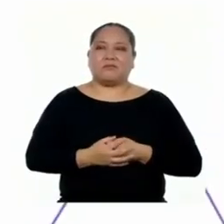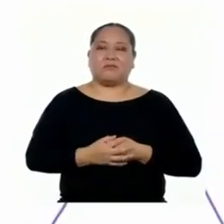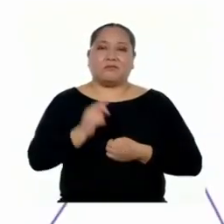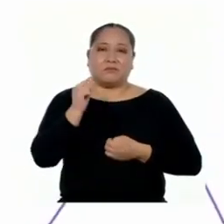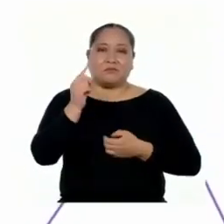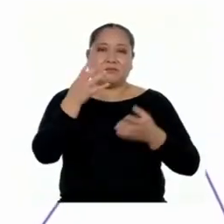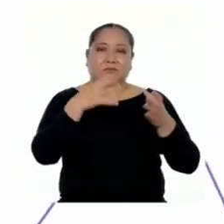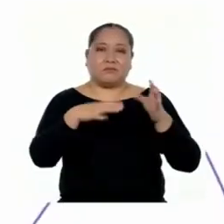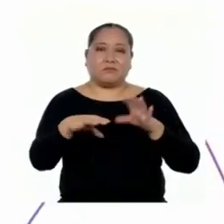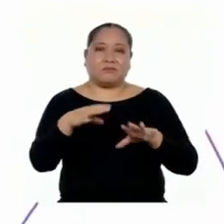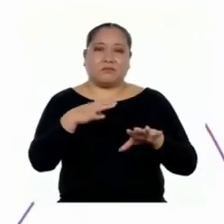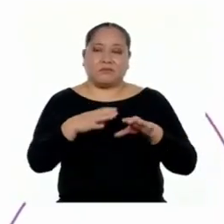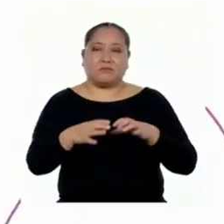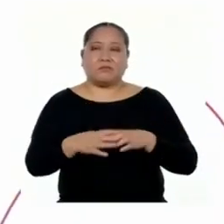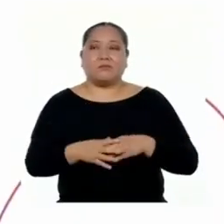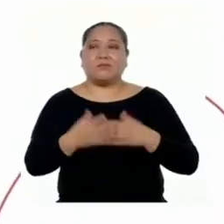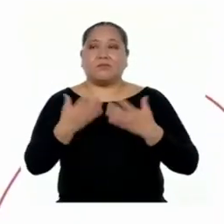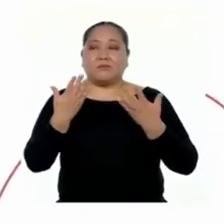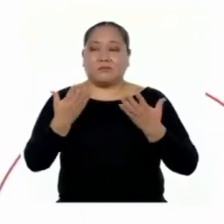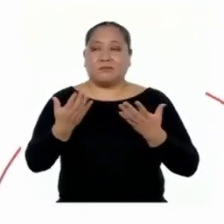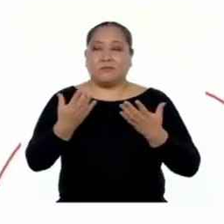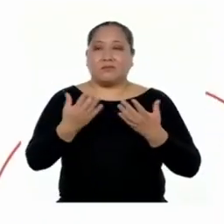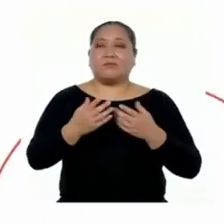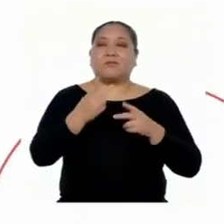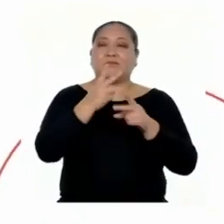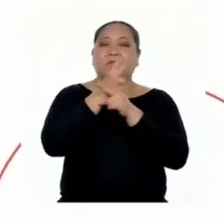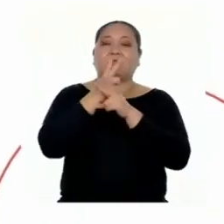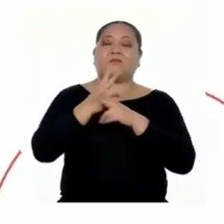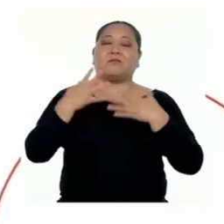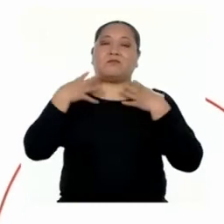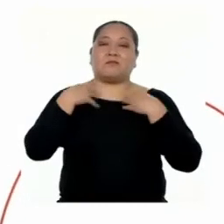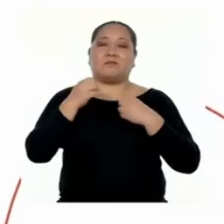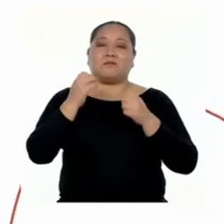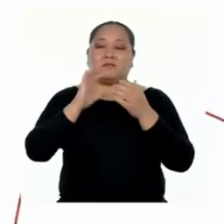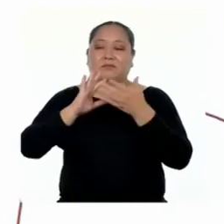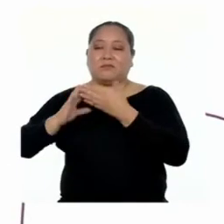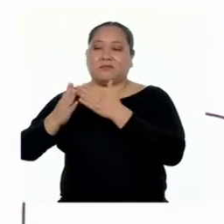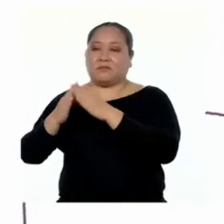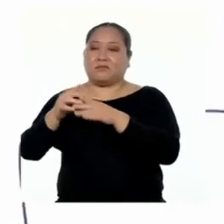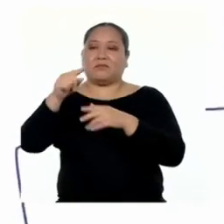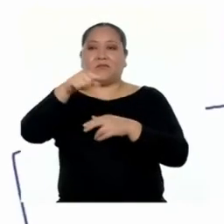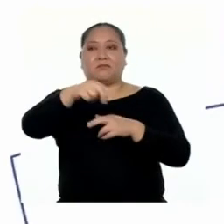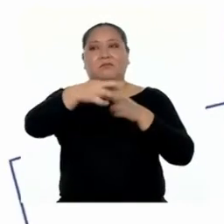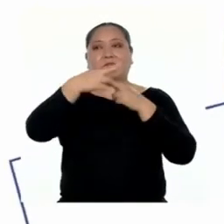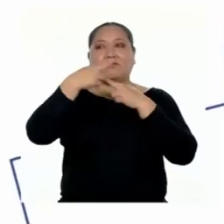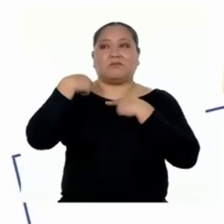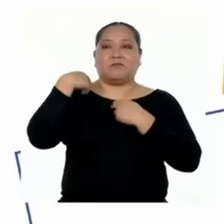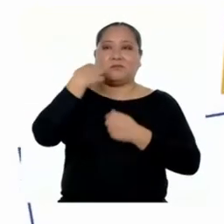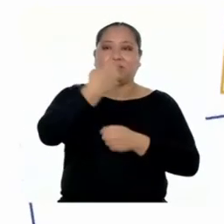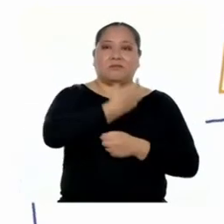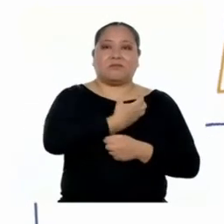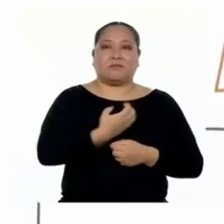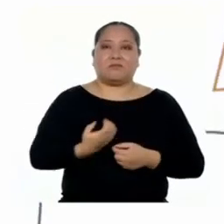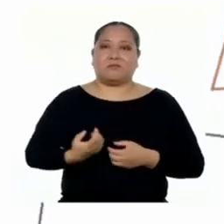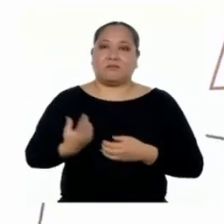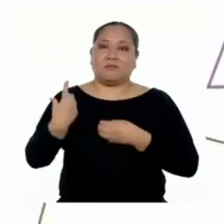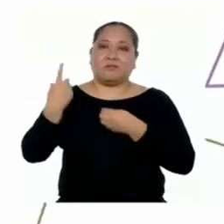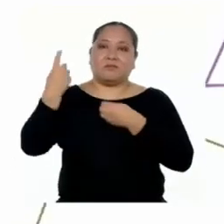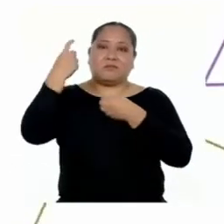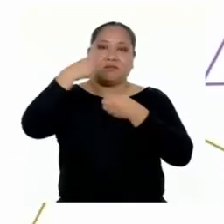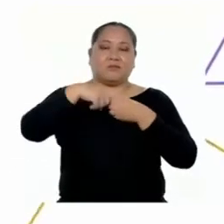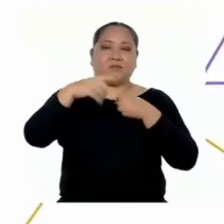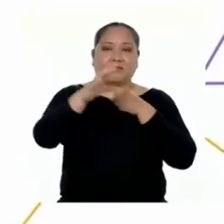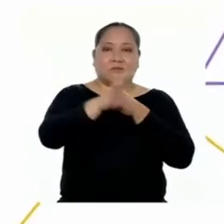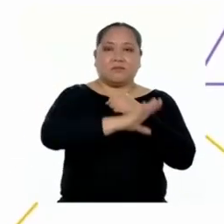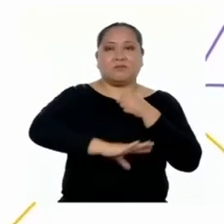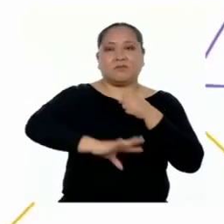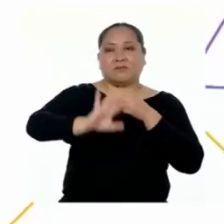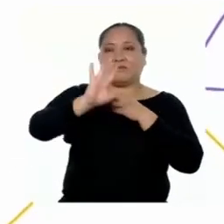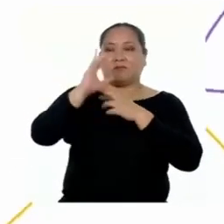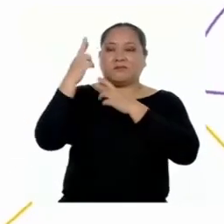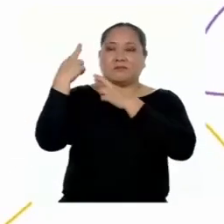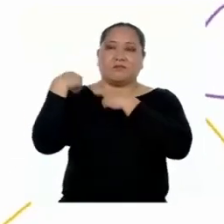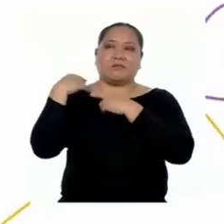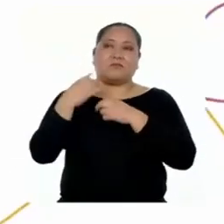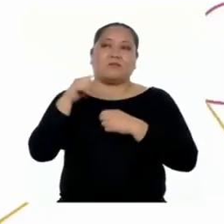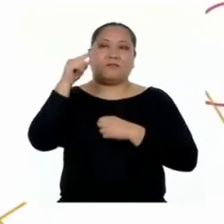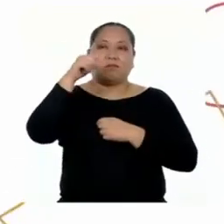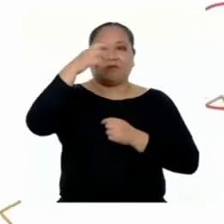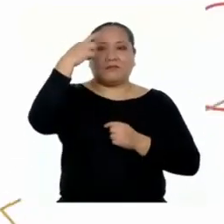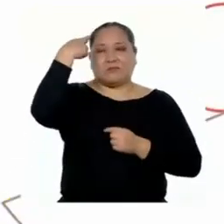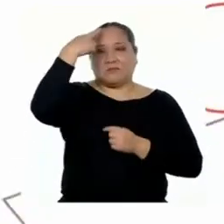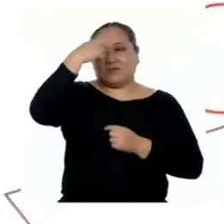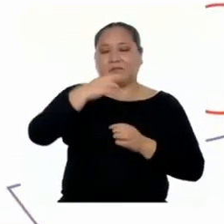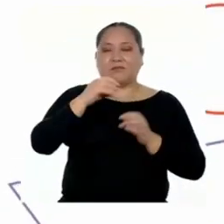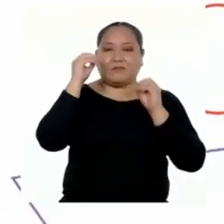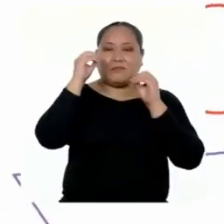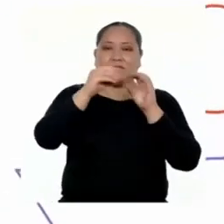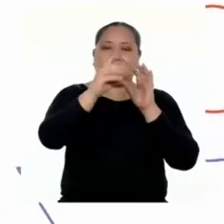Tomar acciones que favorezcan el cuidado de la salud de la población es un deber que el Estado asume como parte fundamental de su rol. Es